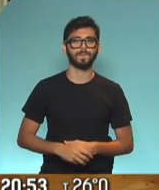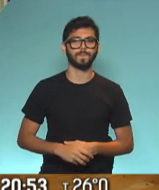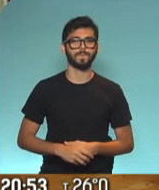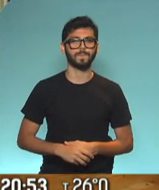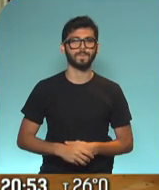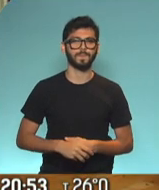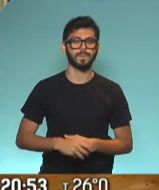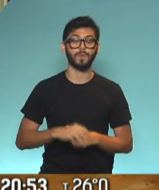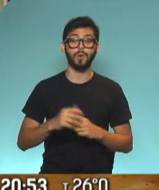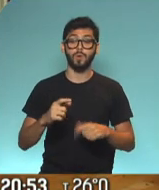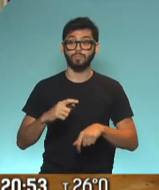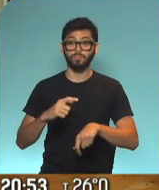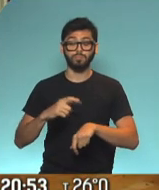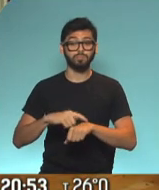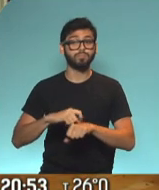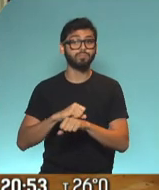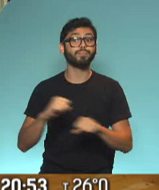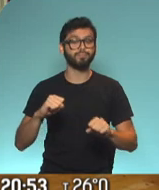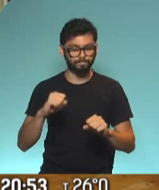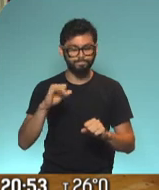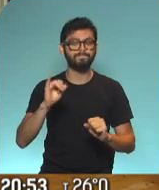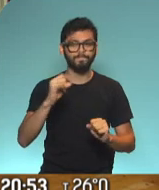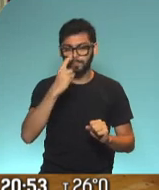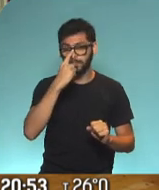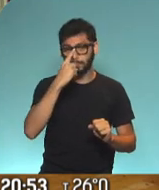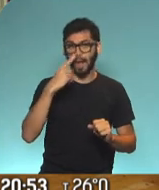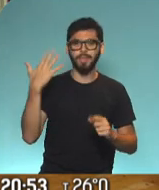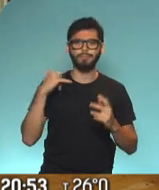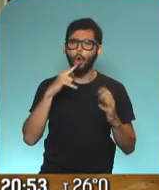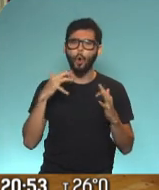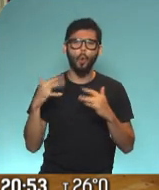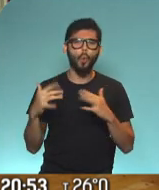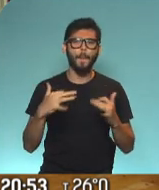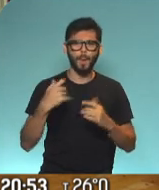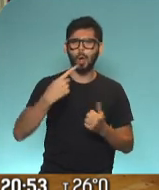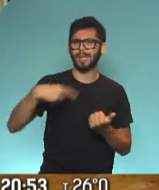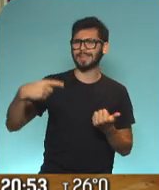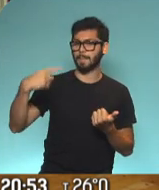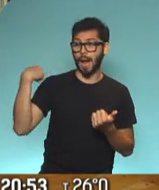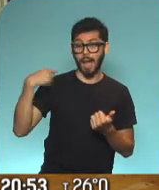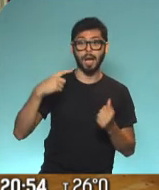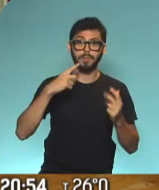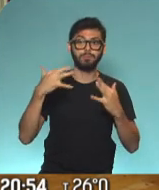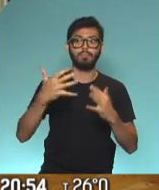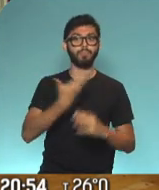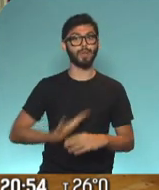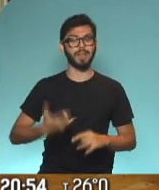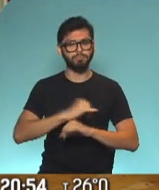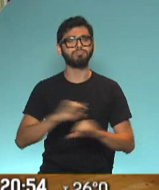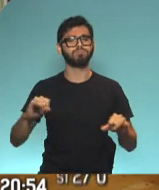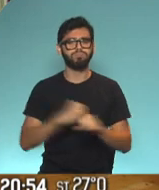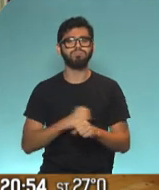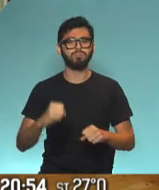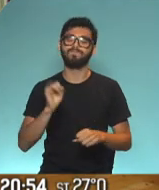Un último momento que confirma lo que venía siendo un gran rumor desde hace una semana y lo confirma el propio presidente. Sí, hace